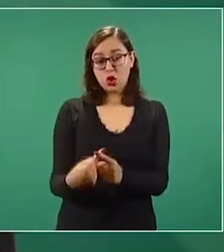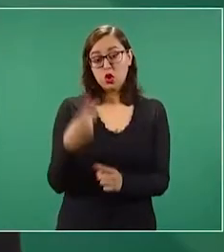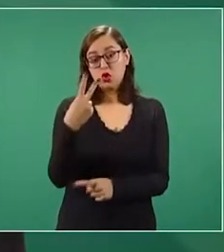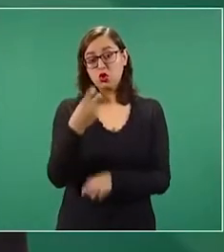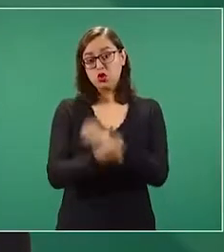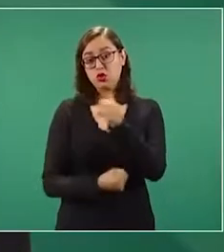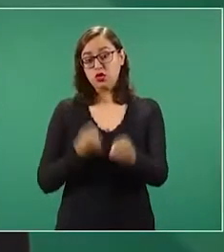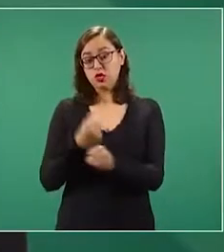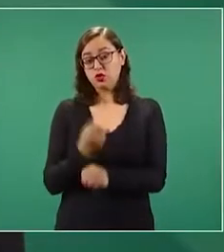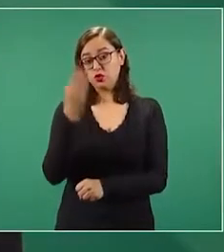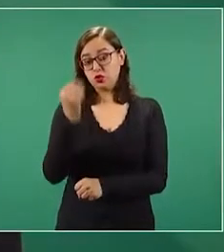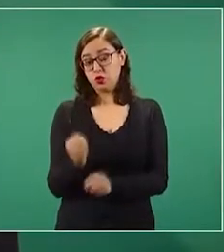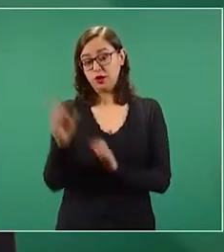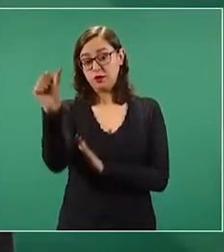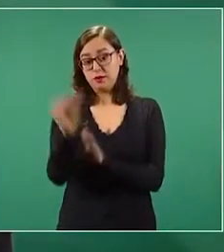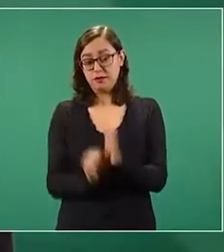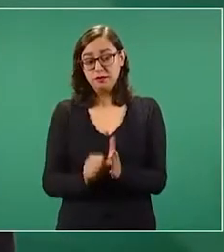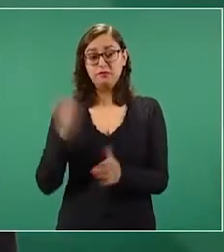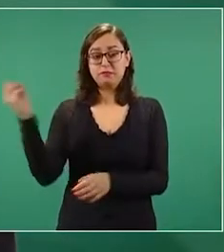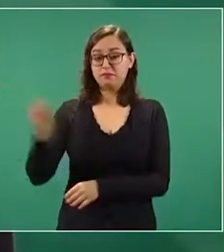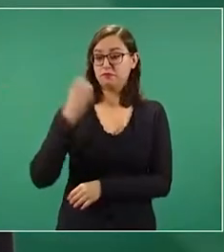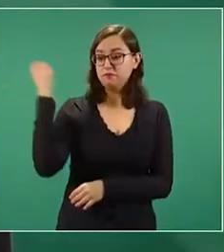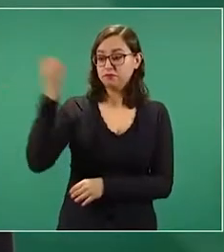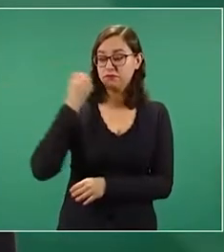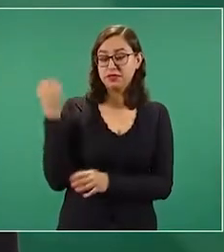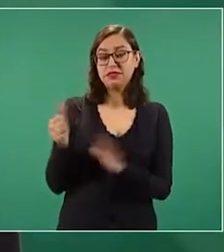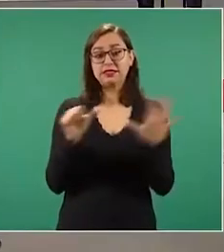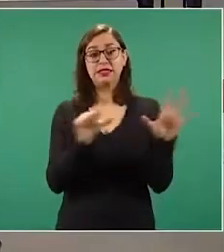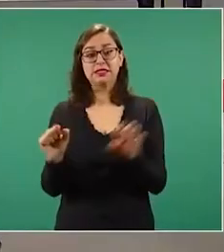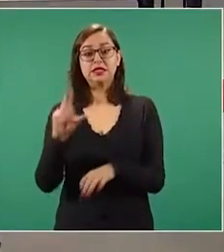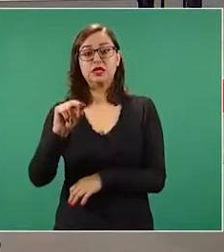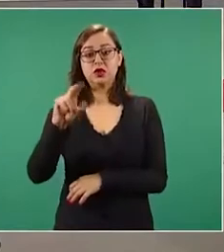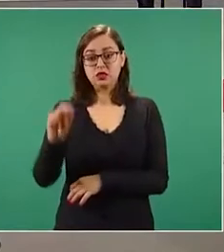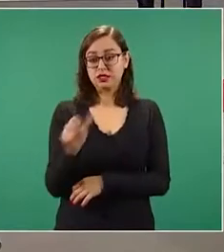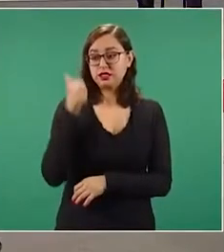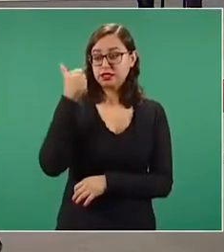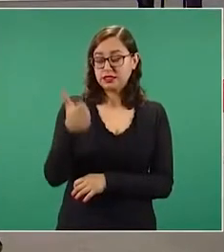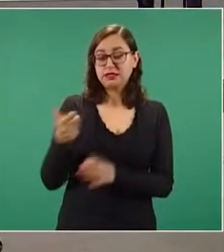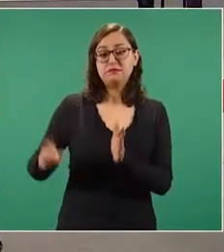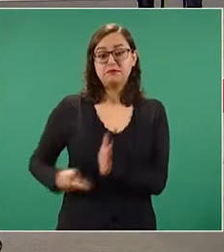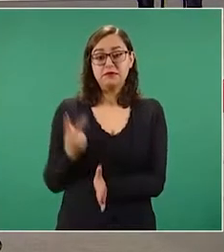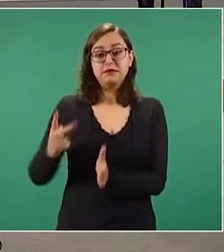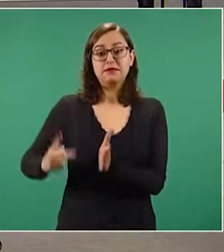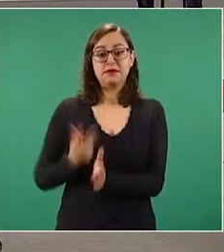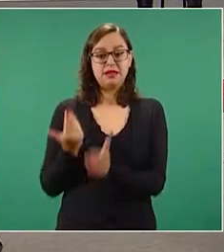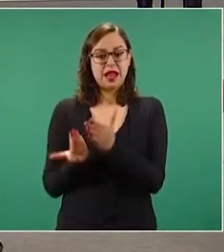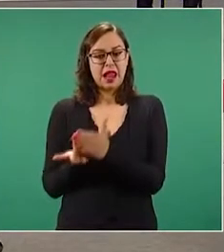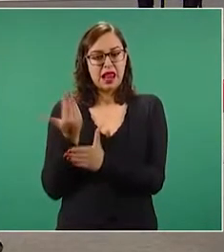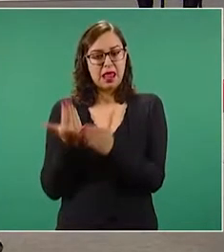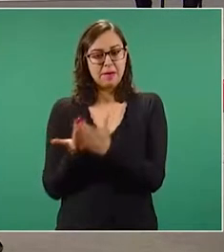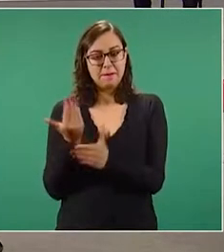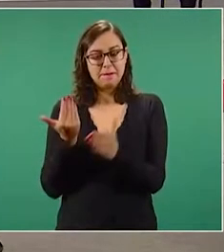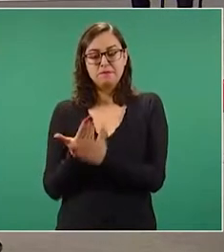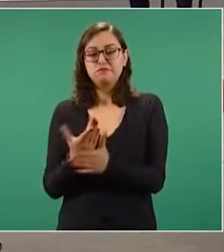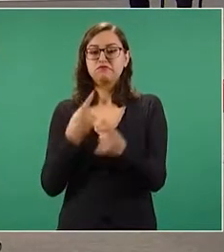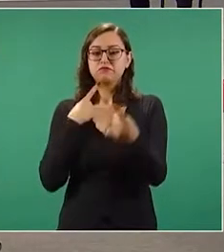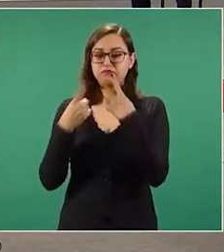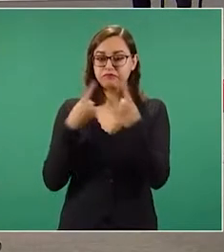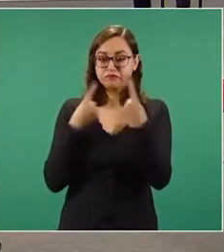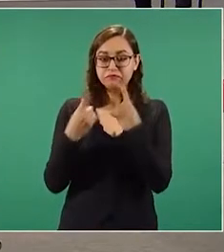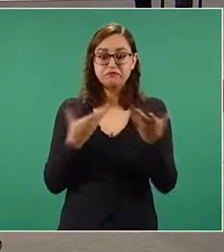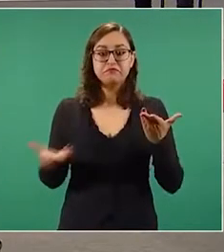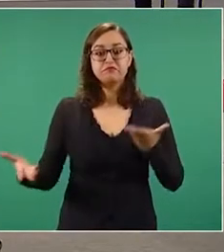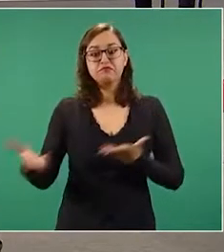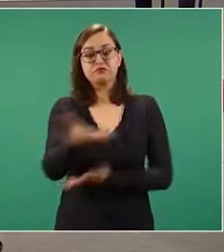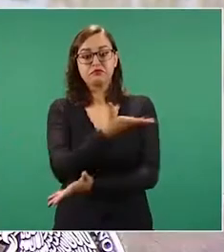a cabo 686 conferencias matutinas. Se trata de un ejercicio de diálogo circular